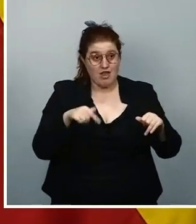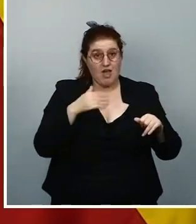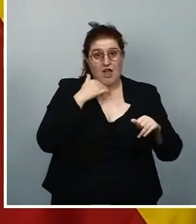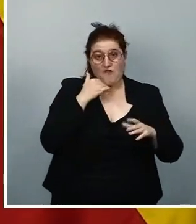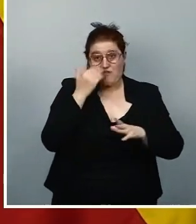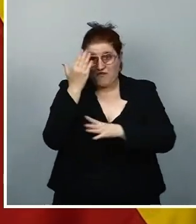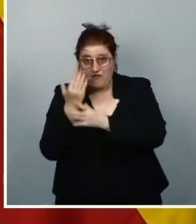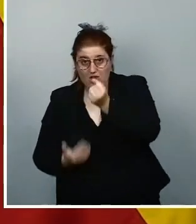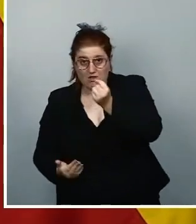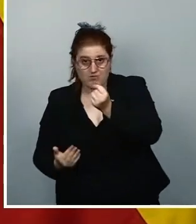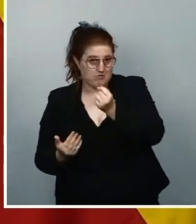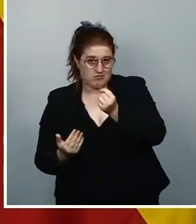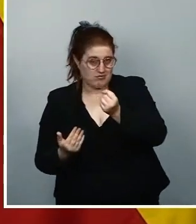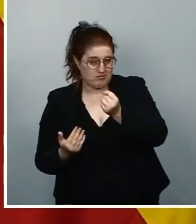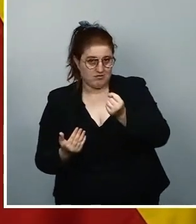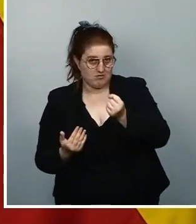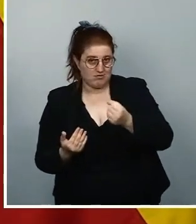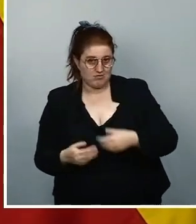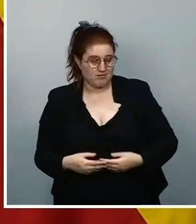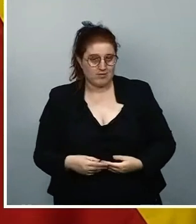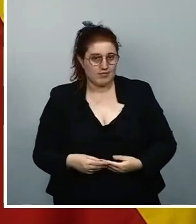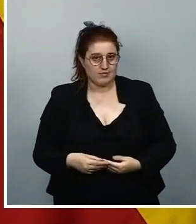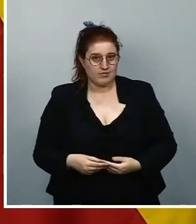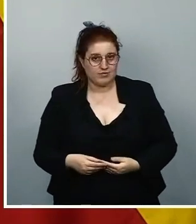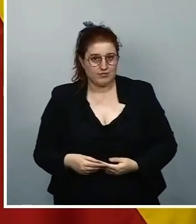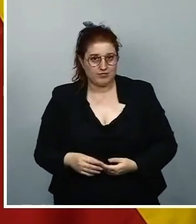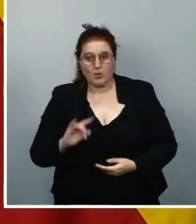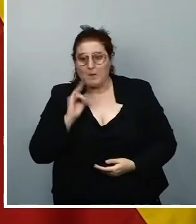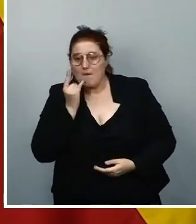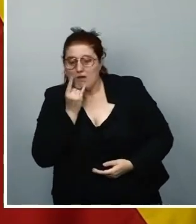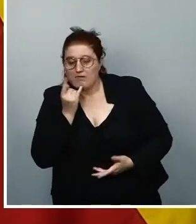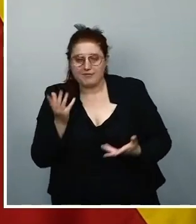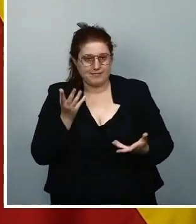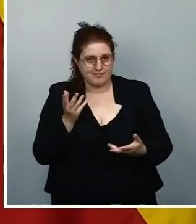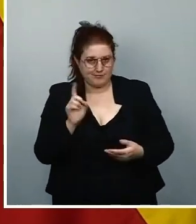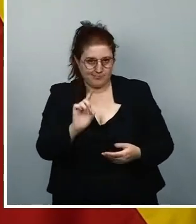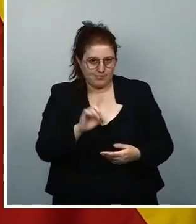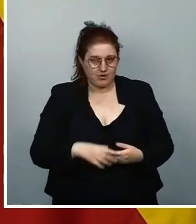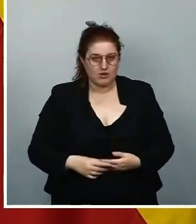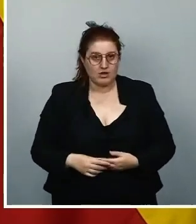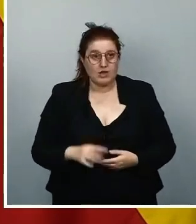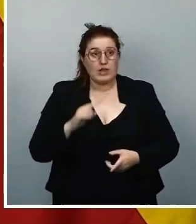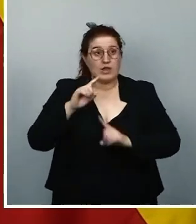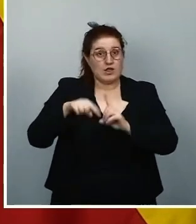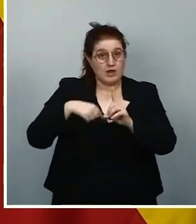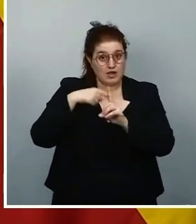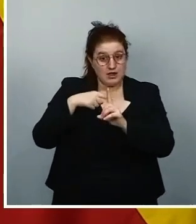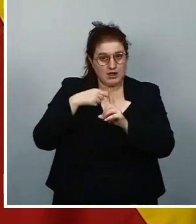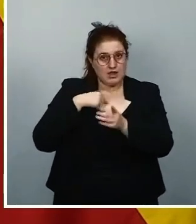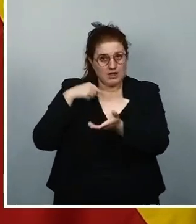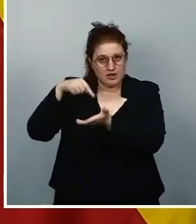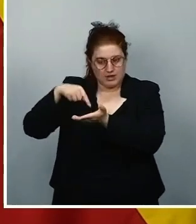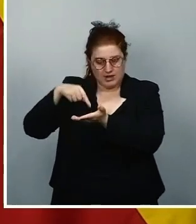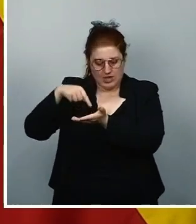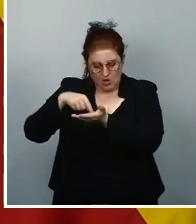de error. Aquí no hay ningún tipo de fallo. Y, sobre todo, lo que les exijo